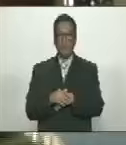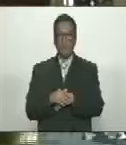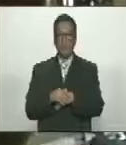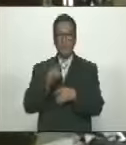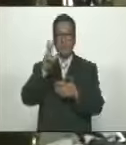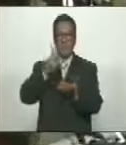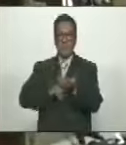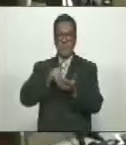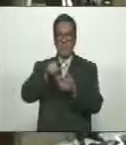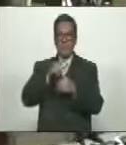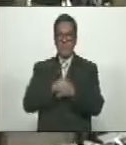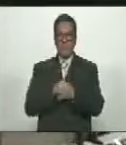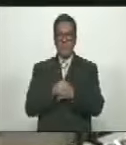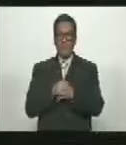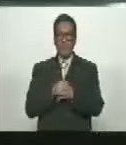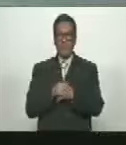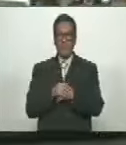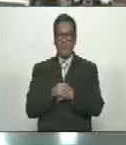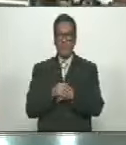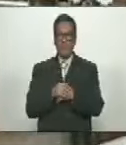Queda Aprobada